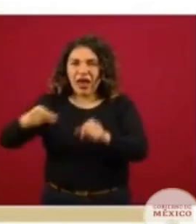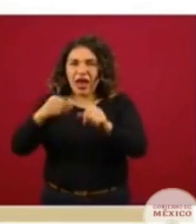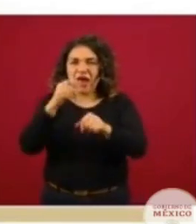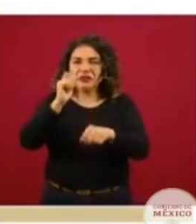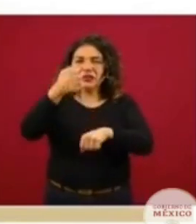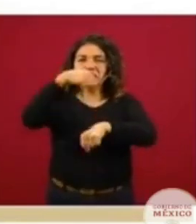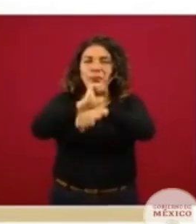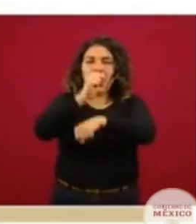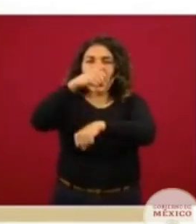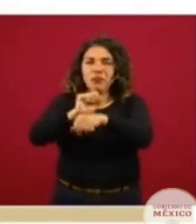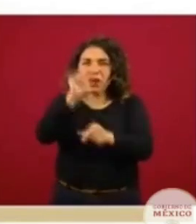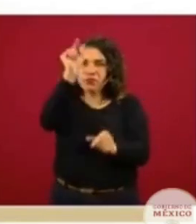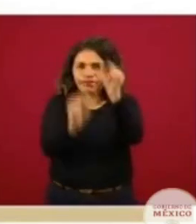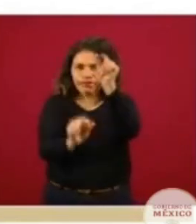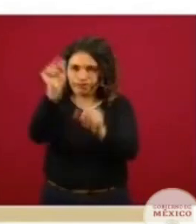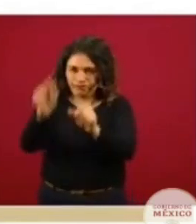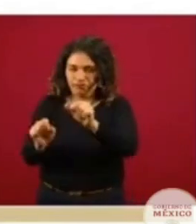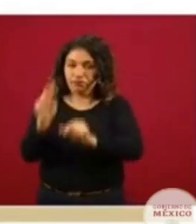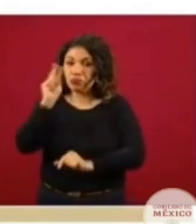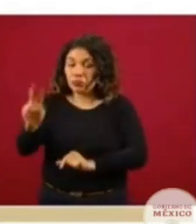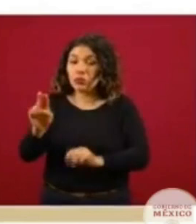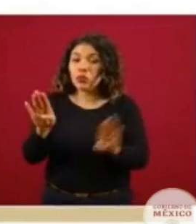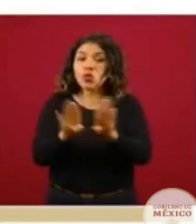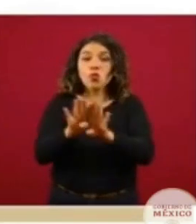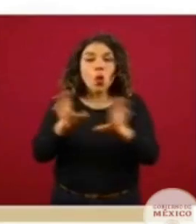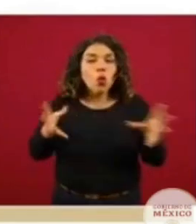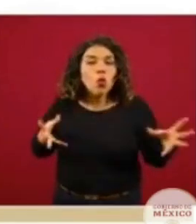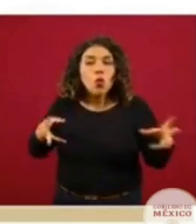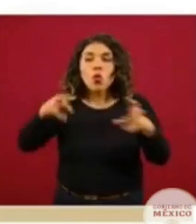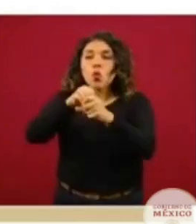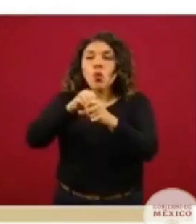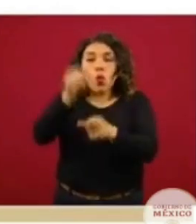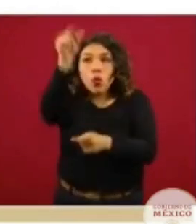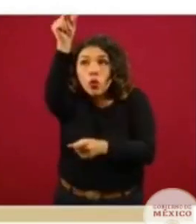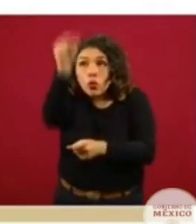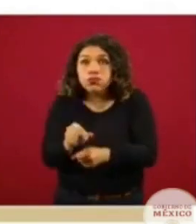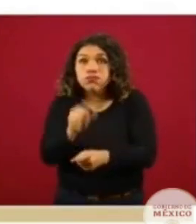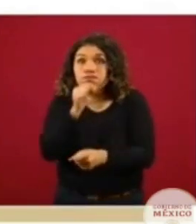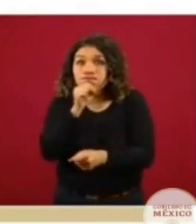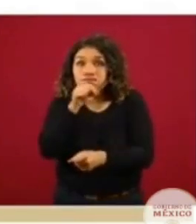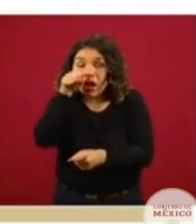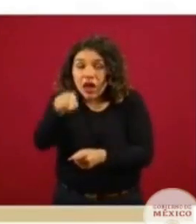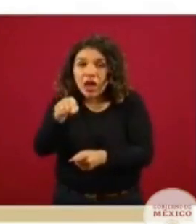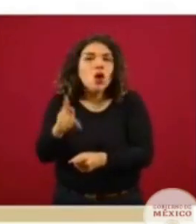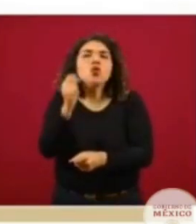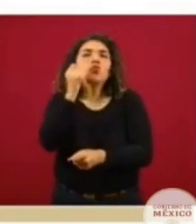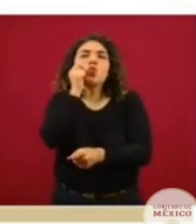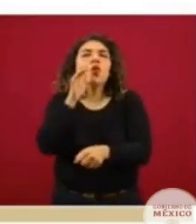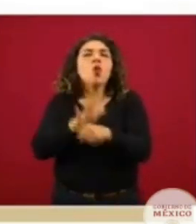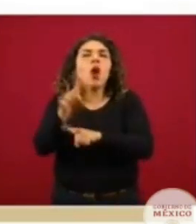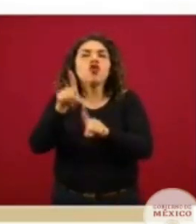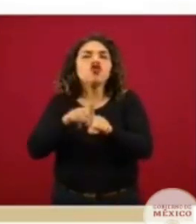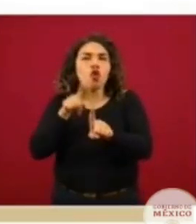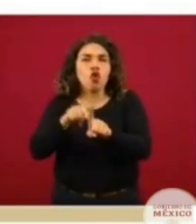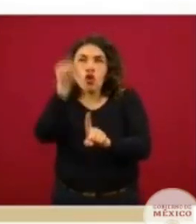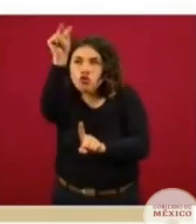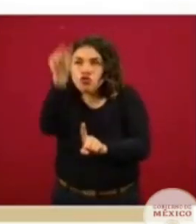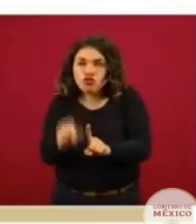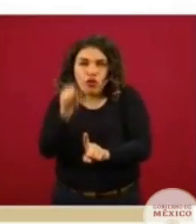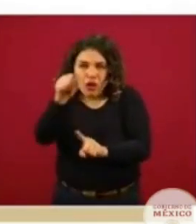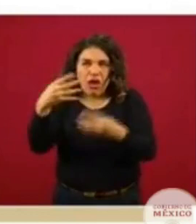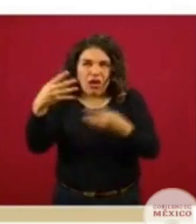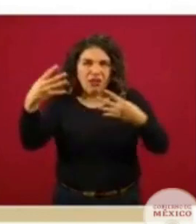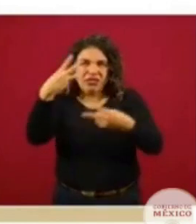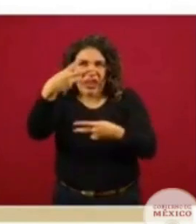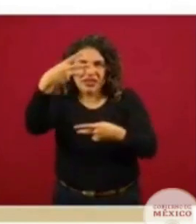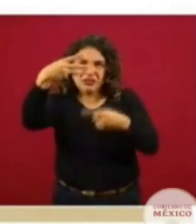semanas epidemiológicas. En función de la totalidad de la columna, independientemente de los colores que ésta tiene,